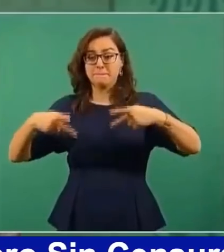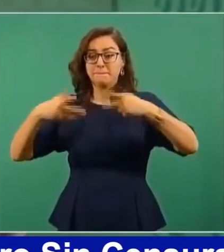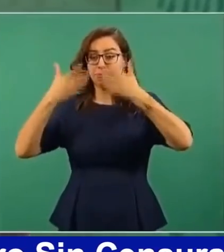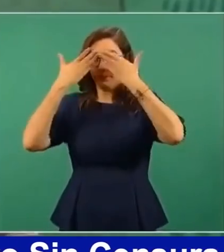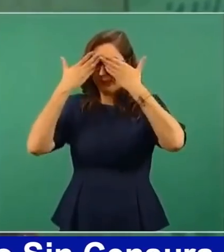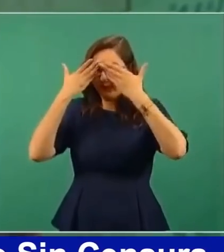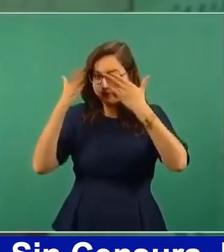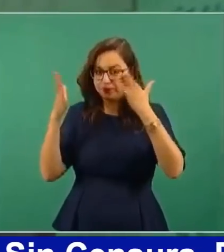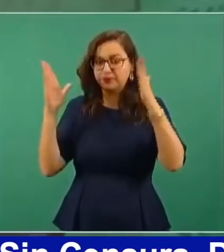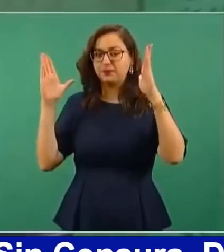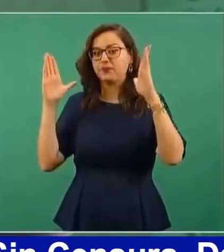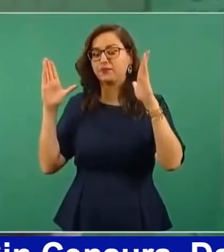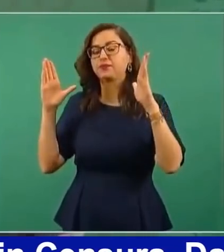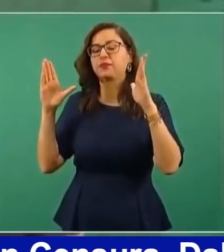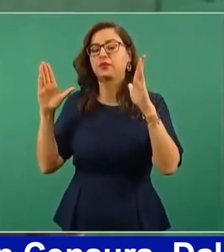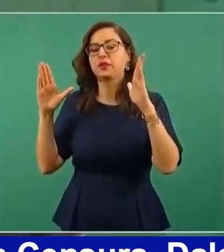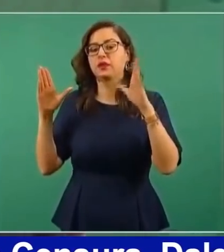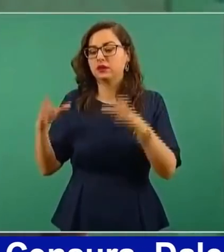se proponían